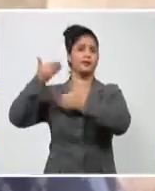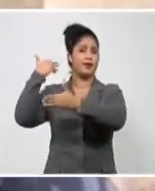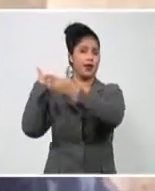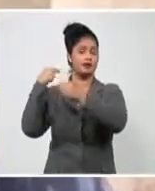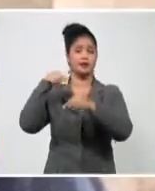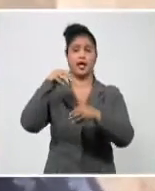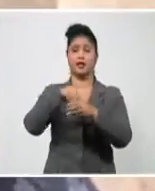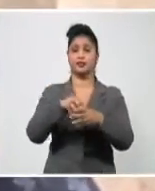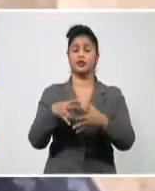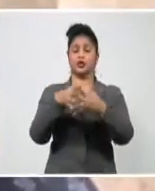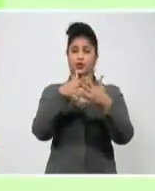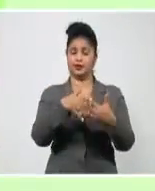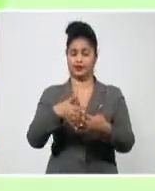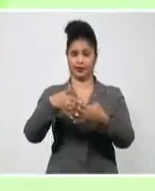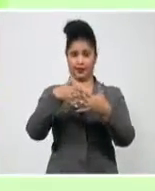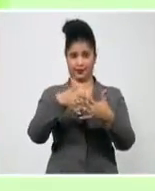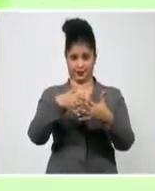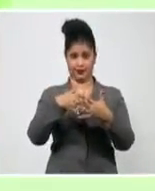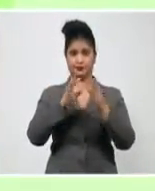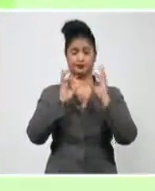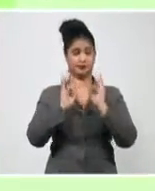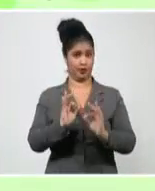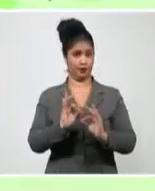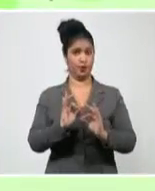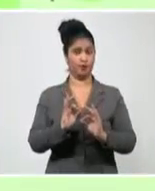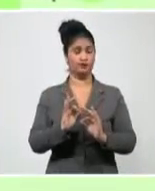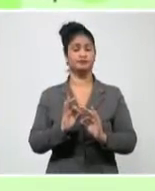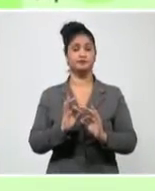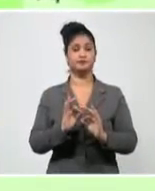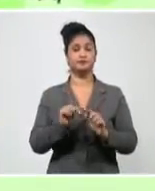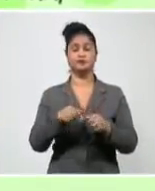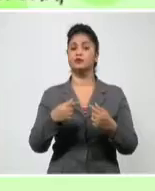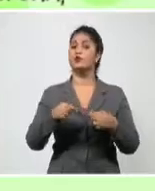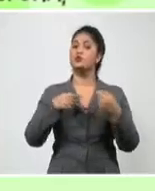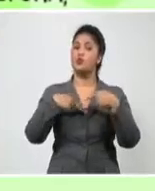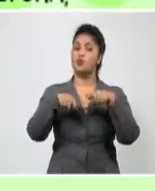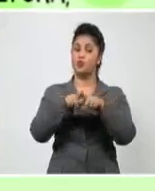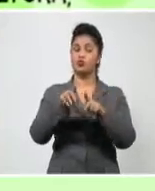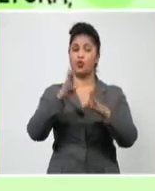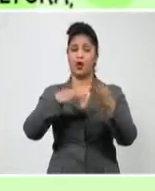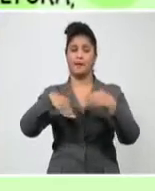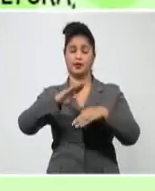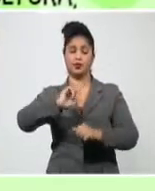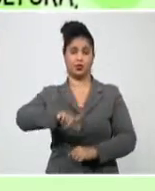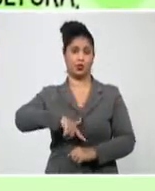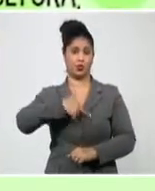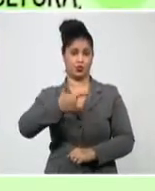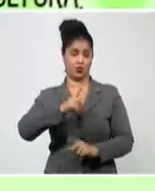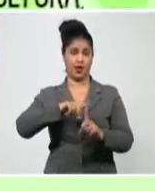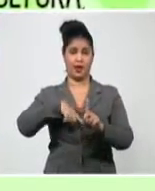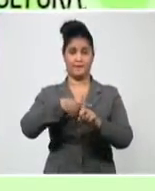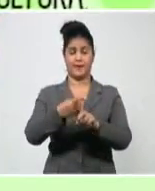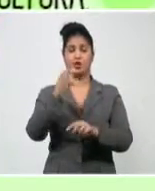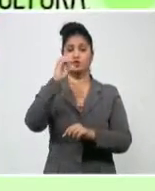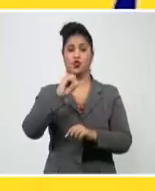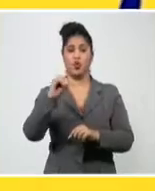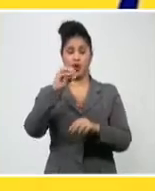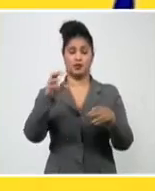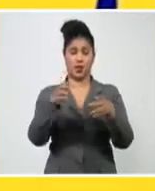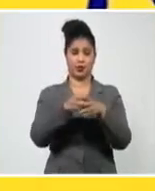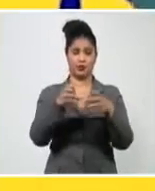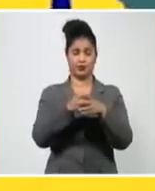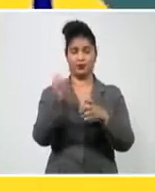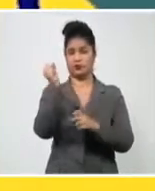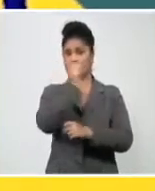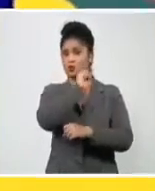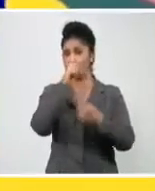de la institución, y el productor ejecutivo Raúl Cusa, apoyados por el Ministerio de Cultura y el Instituto Cubano de la Música. Una unión institucional